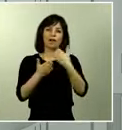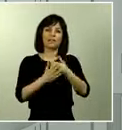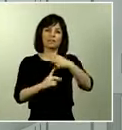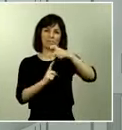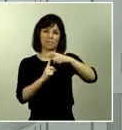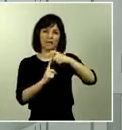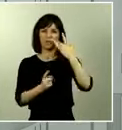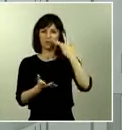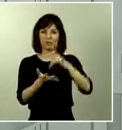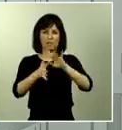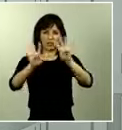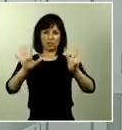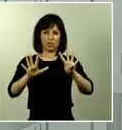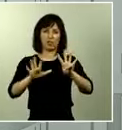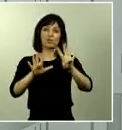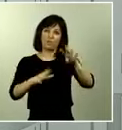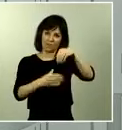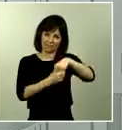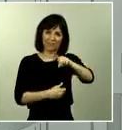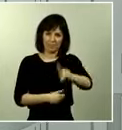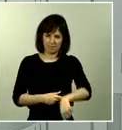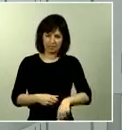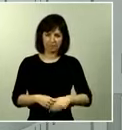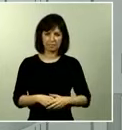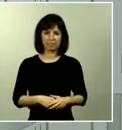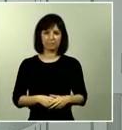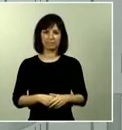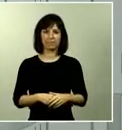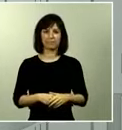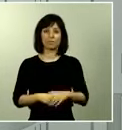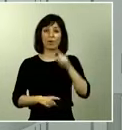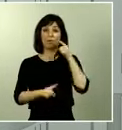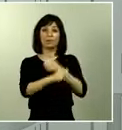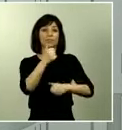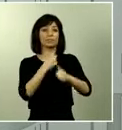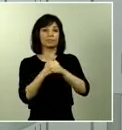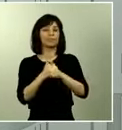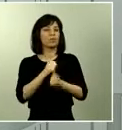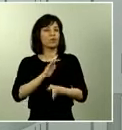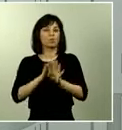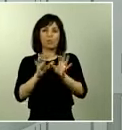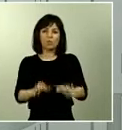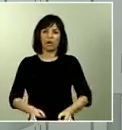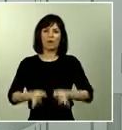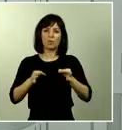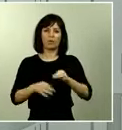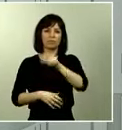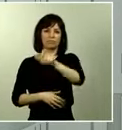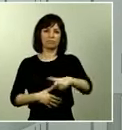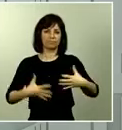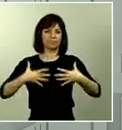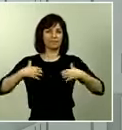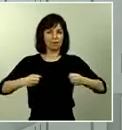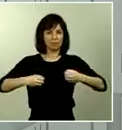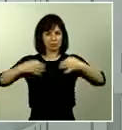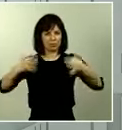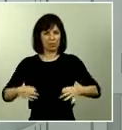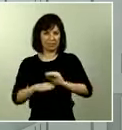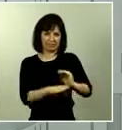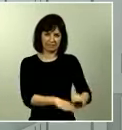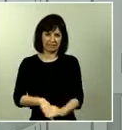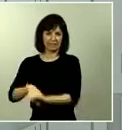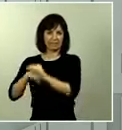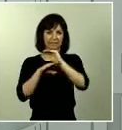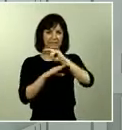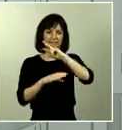El objetivo prioritario sigue siendo el de proteger la salud y la seguridad de todos los ciudadanos, contener la progresión de la